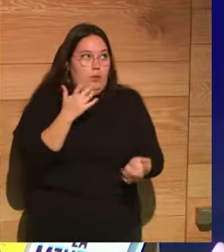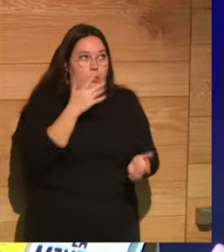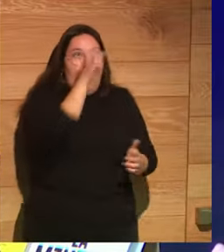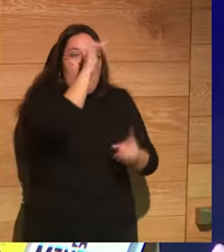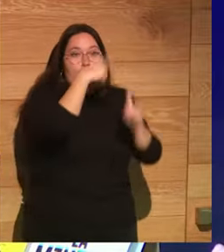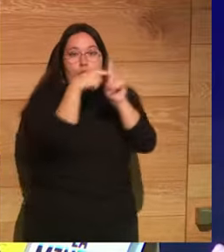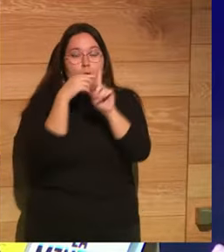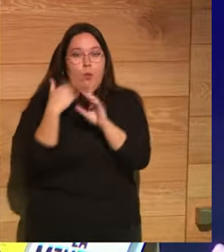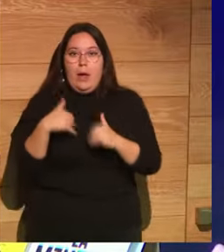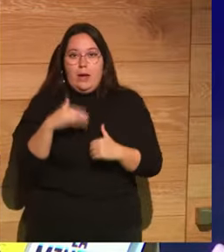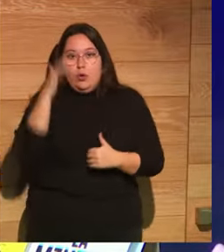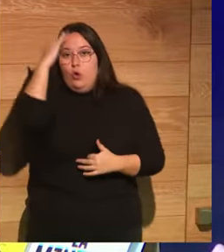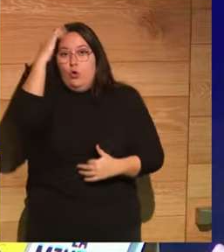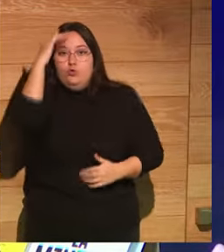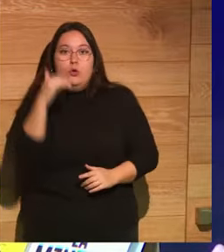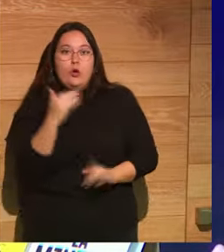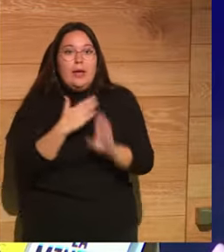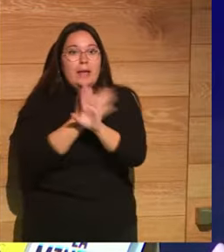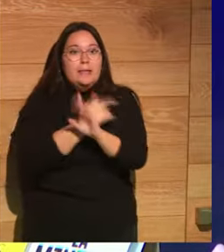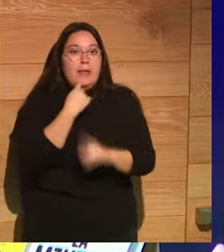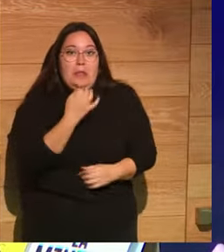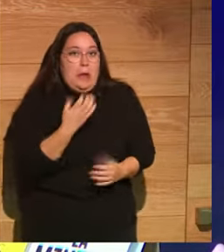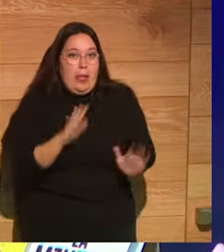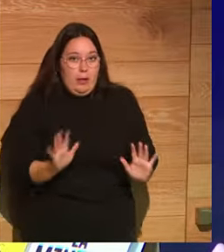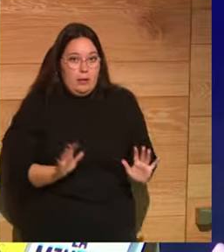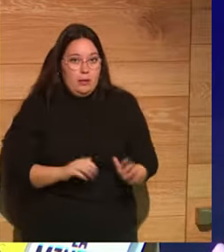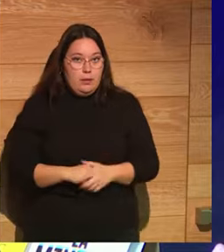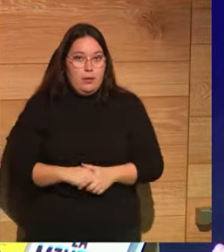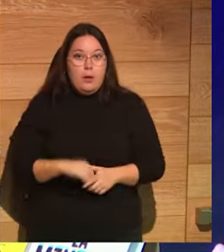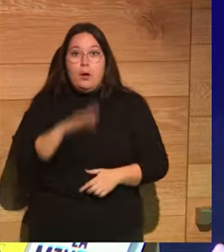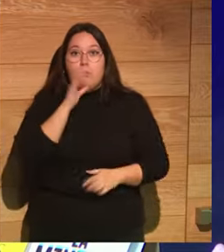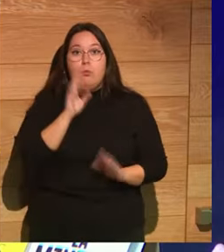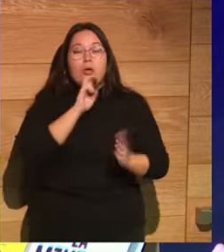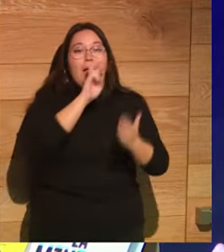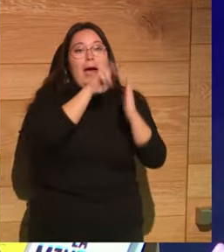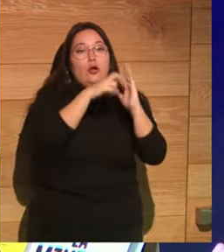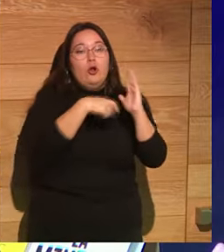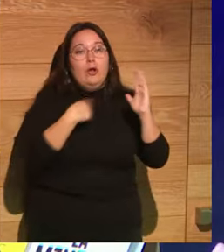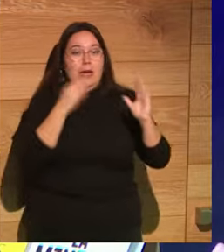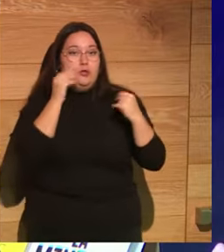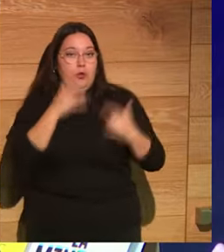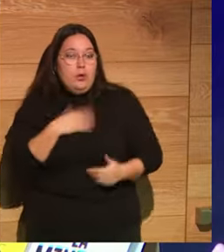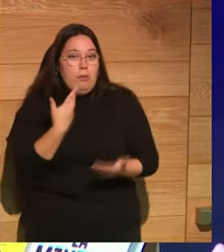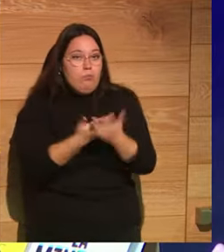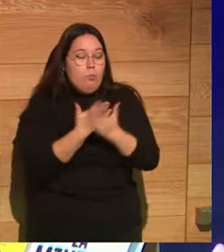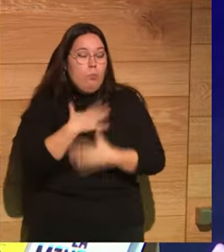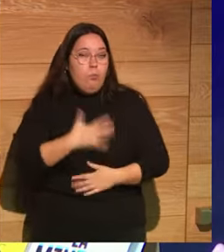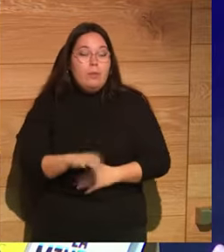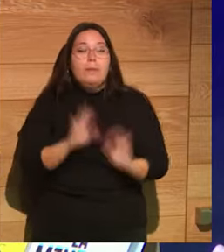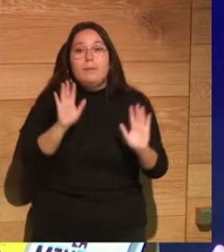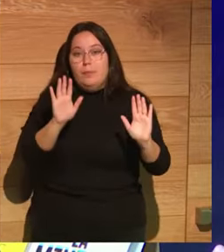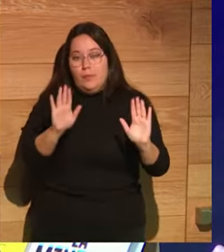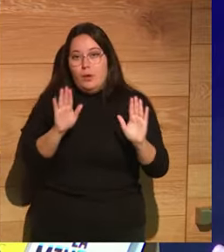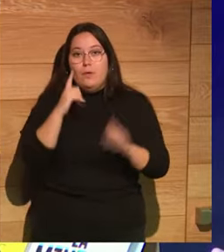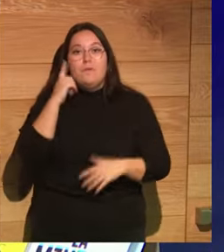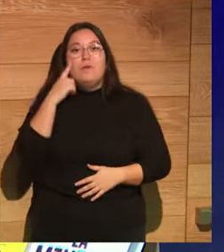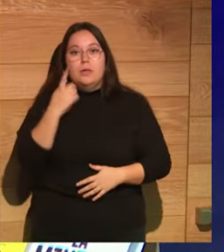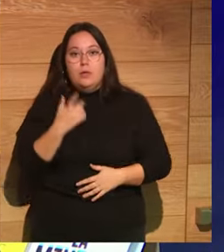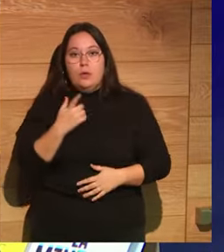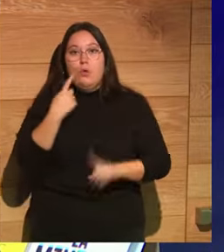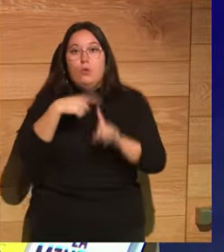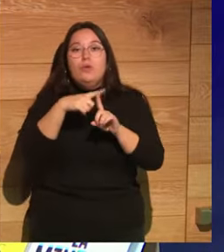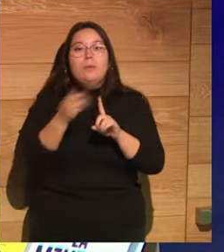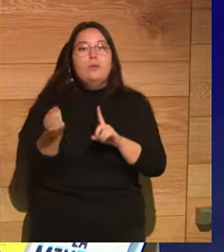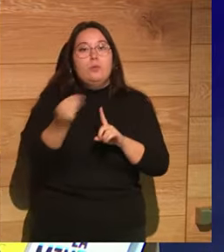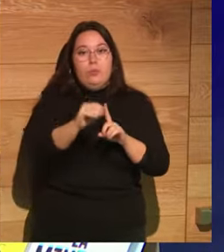ni hubo sueños premonitorios ni hubo absolutamente nada porque la arqueología y la historia lo pueden demostrar de esta manera pero fíjate porque llega un